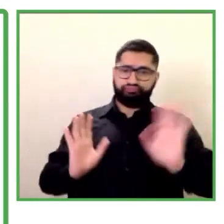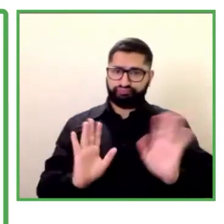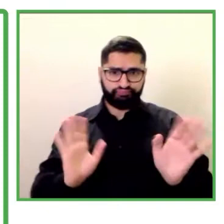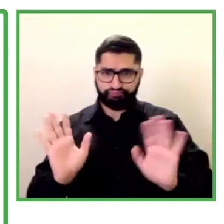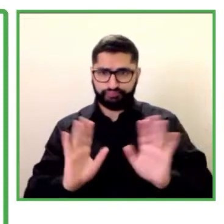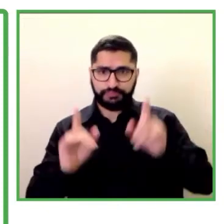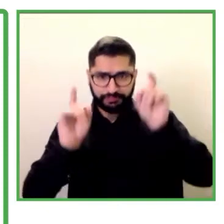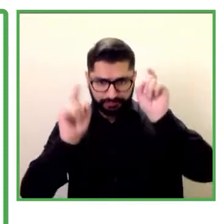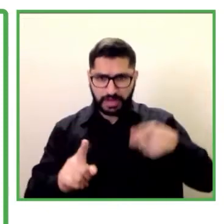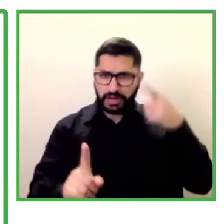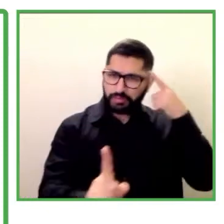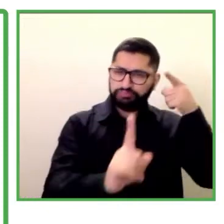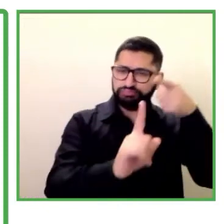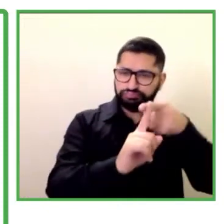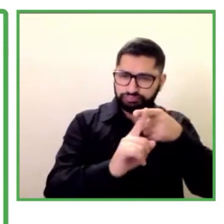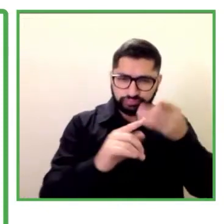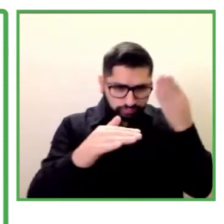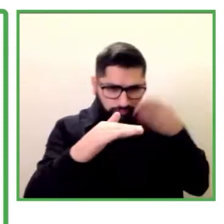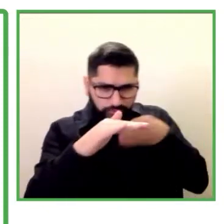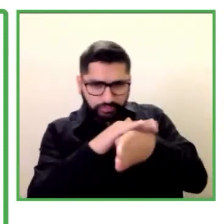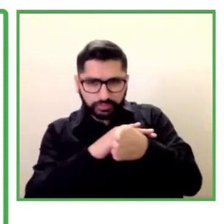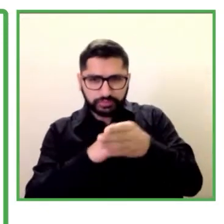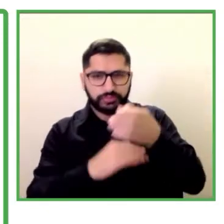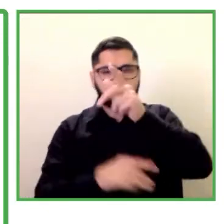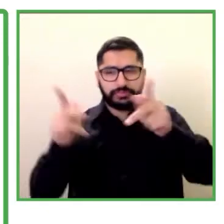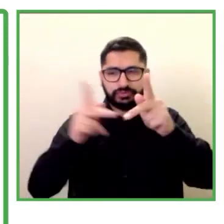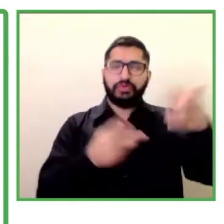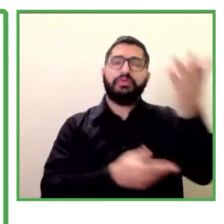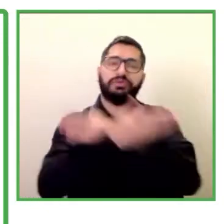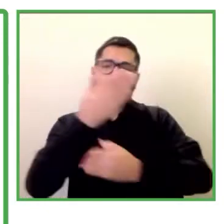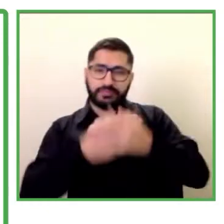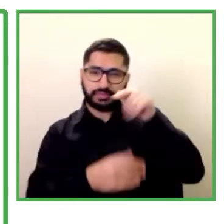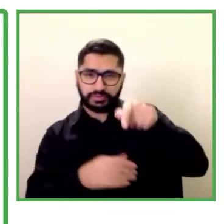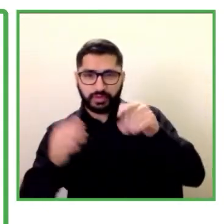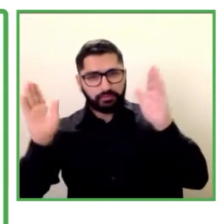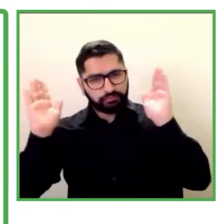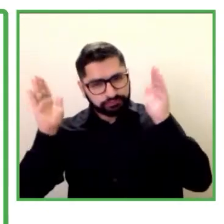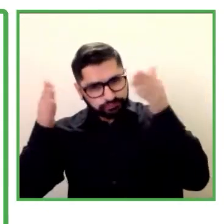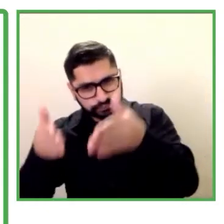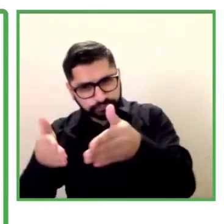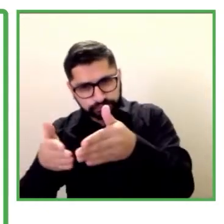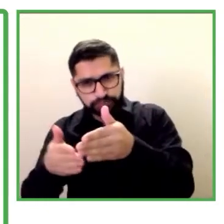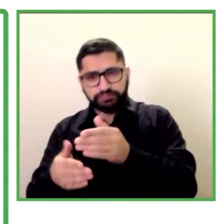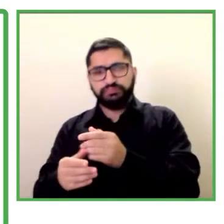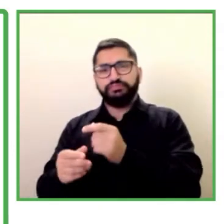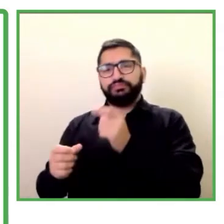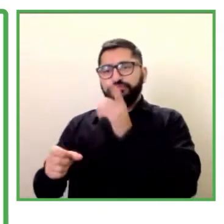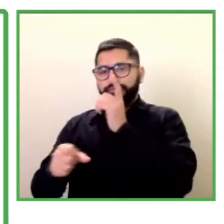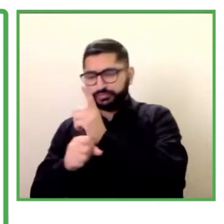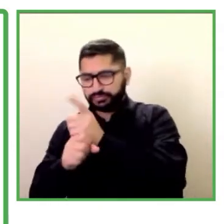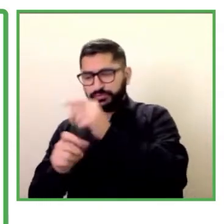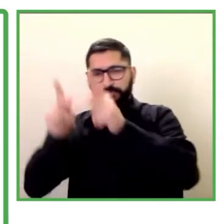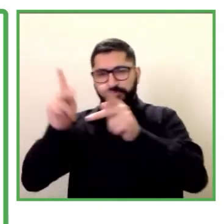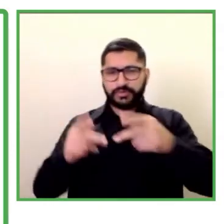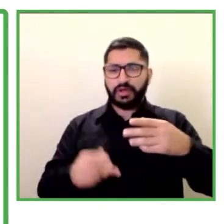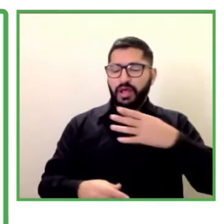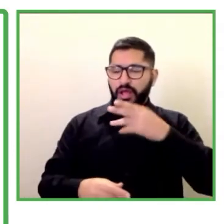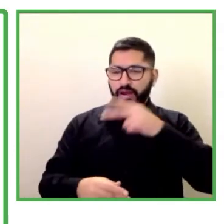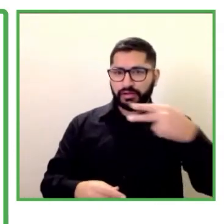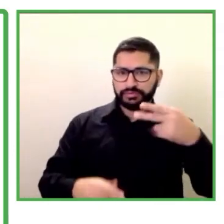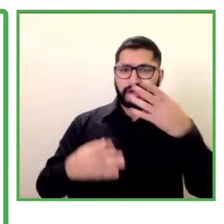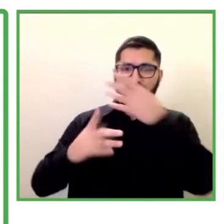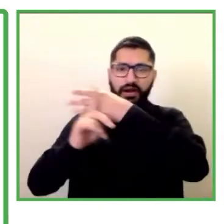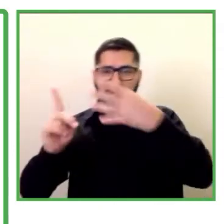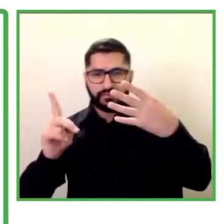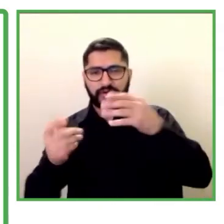inclusión enfocados en género enfocados en diversidad sexual muy importantes y muy necesarios para un país como el nuestro sin